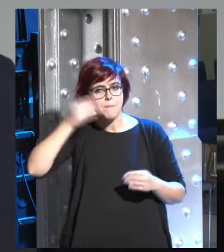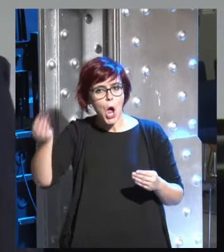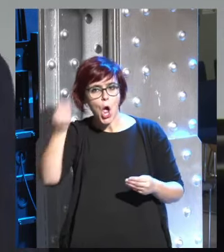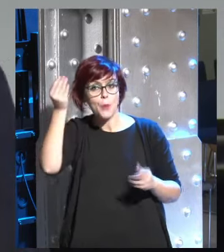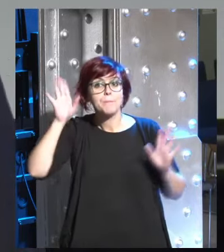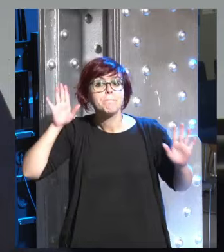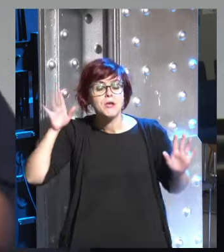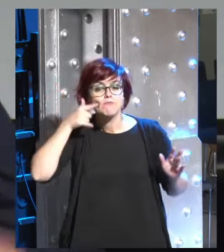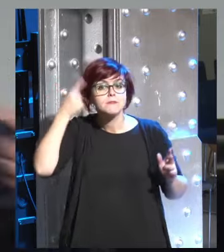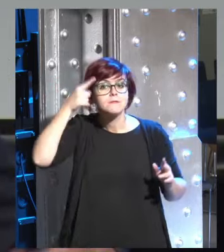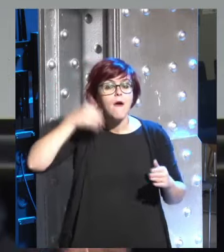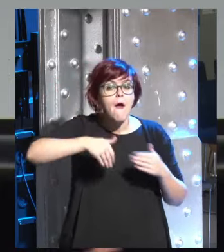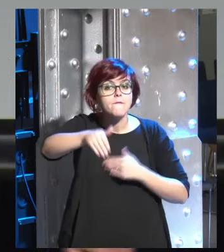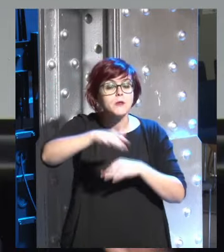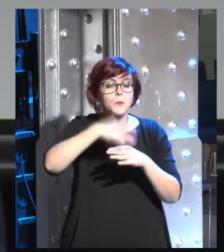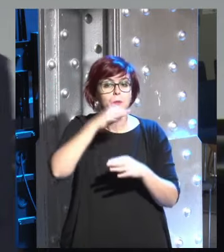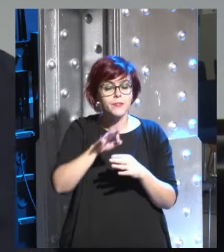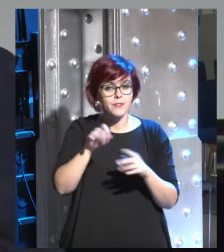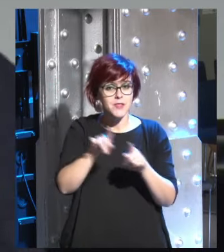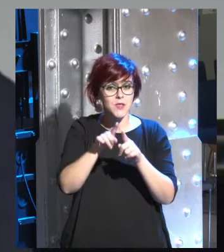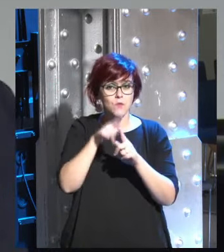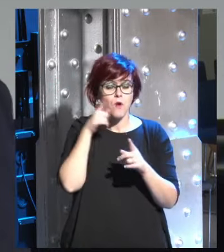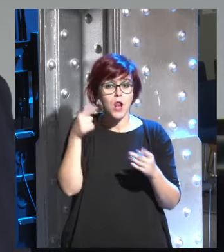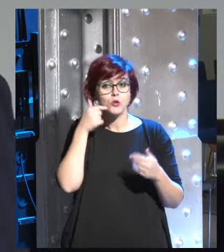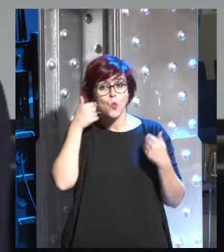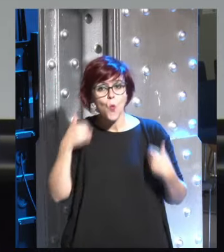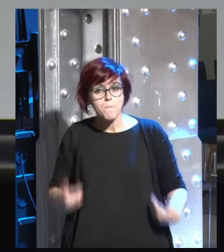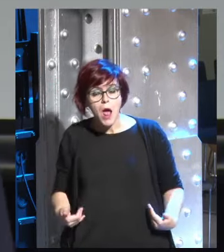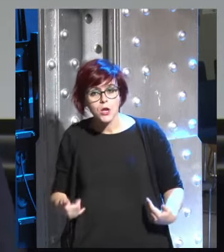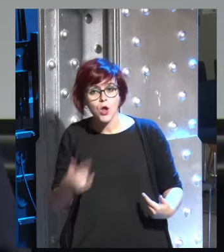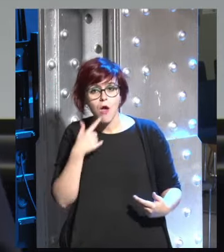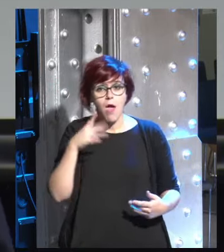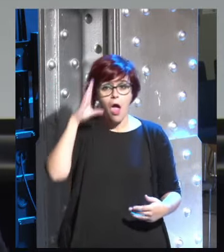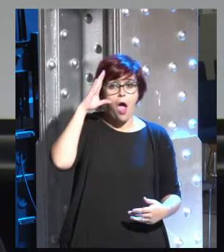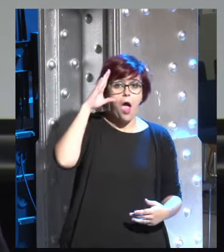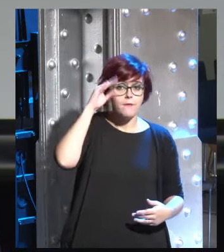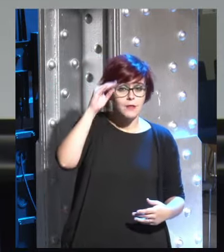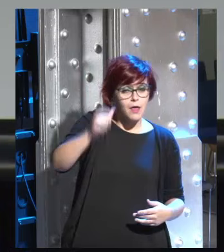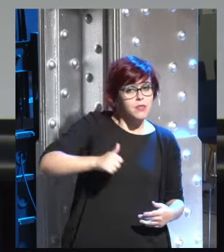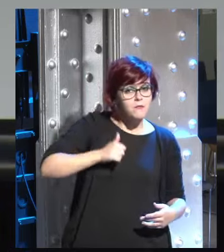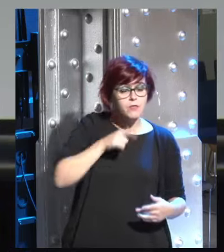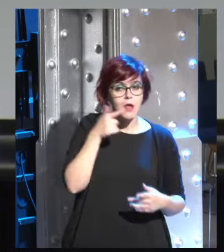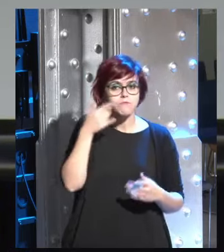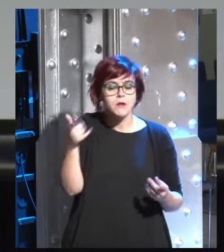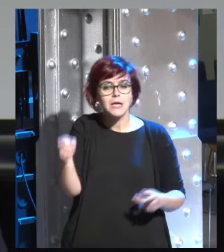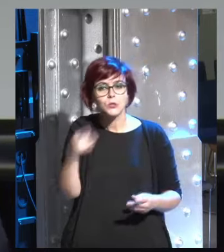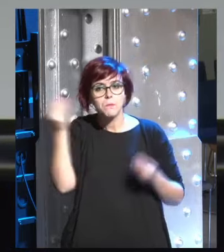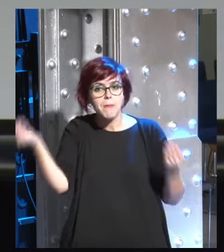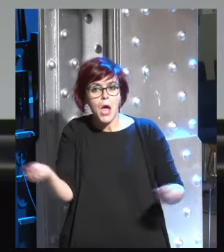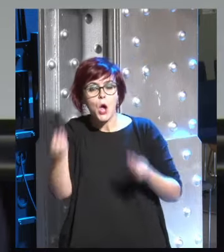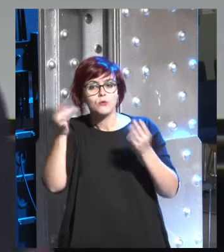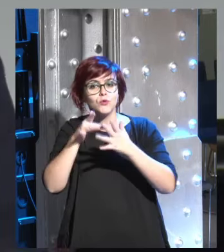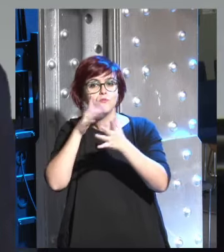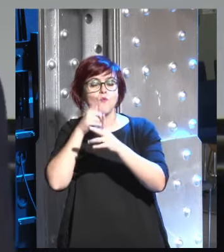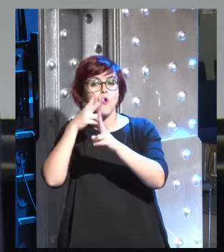quien sabe a lo mejor pueden llegar a ser mejores los seres humanos que la inteligencia artificial a la hora de realizar esos